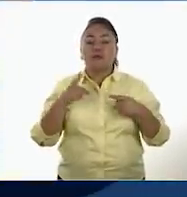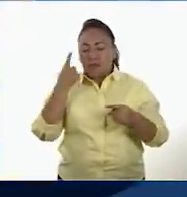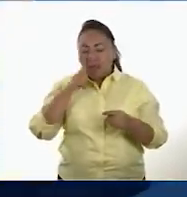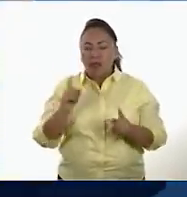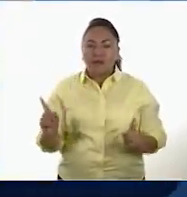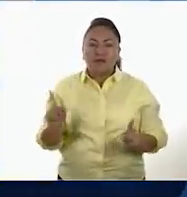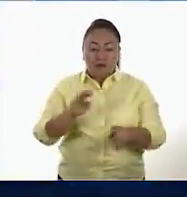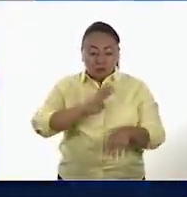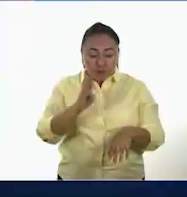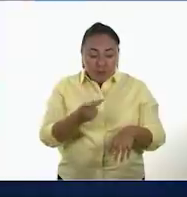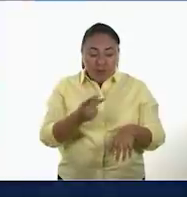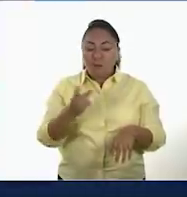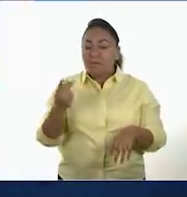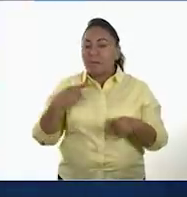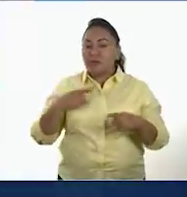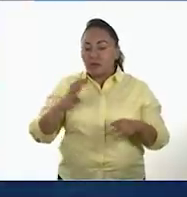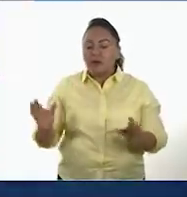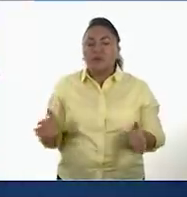tránsito al más allá.